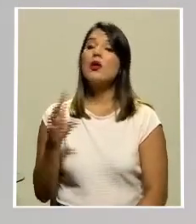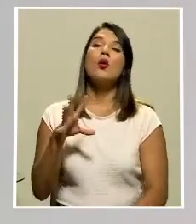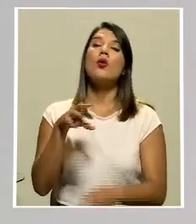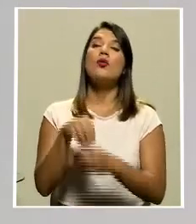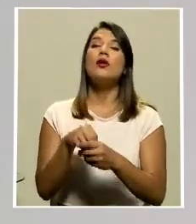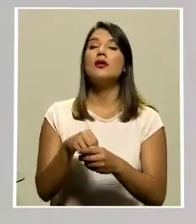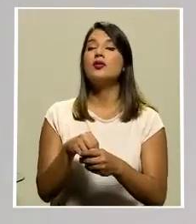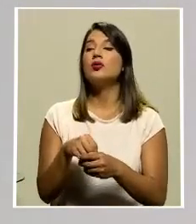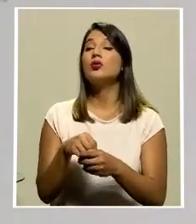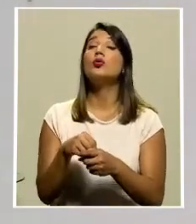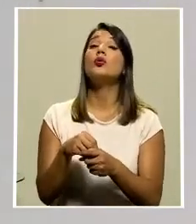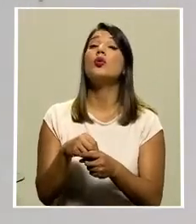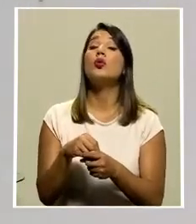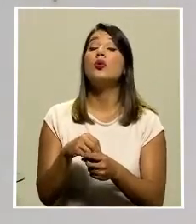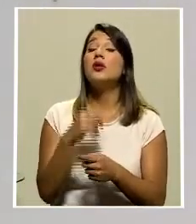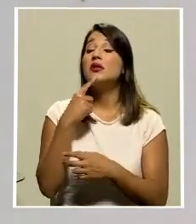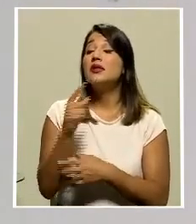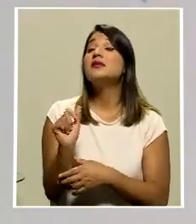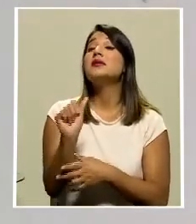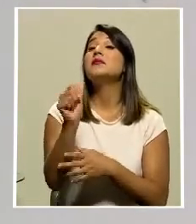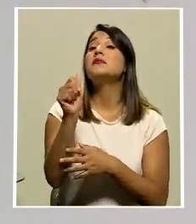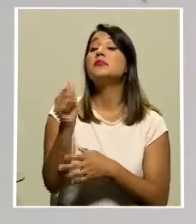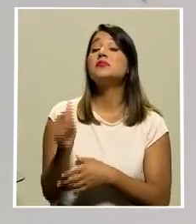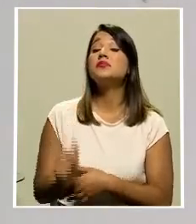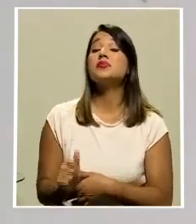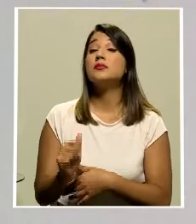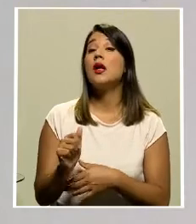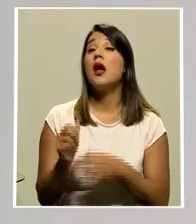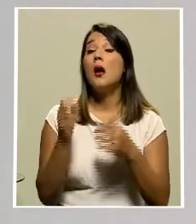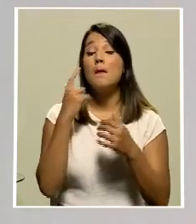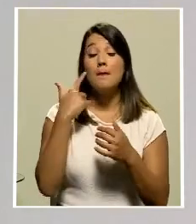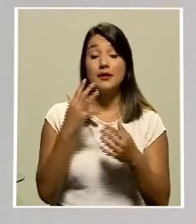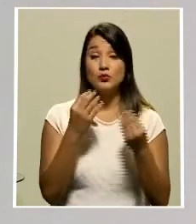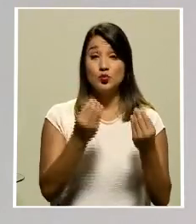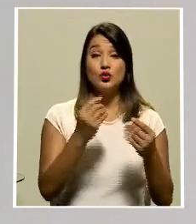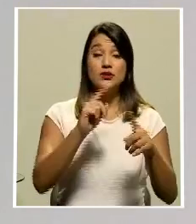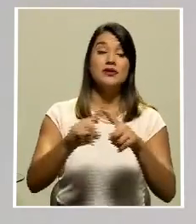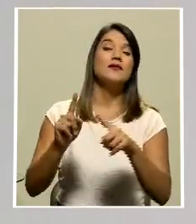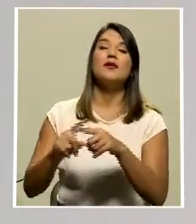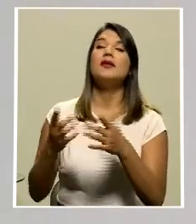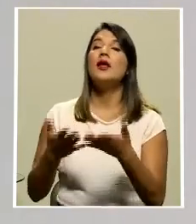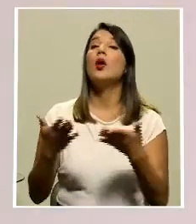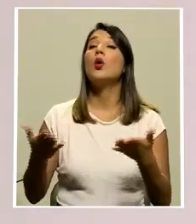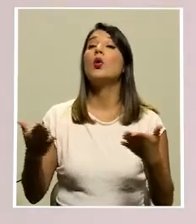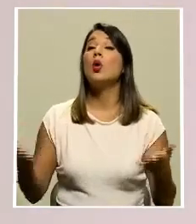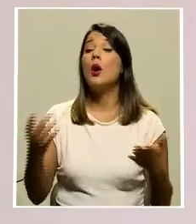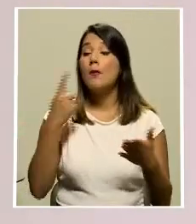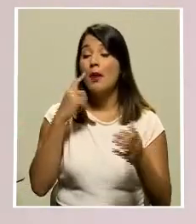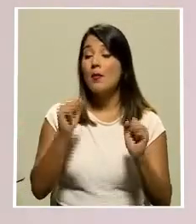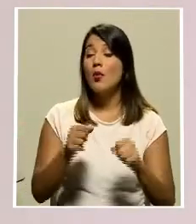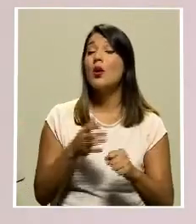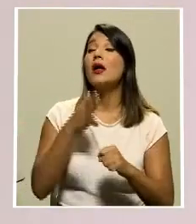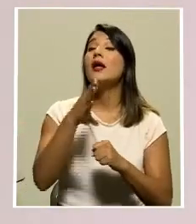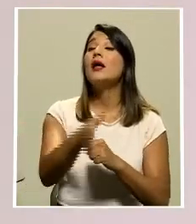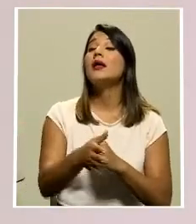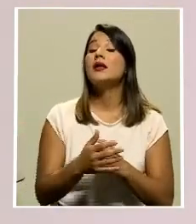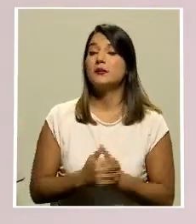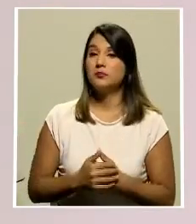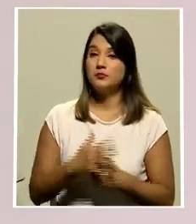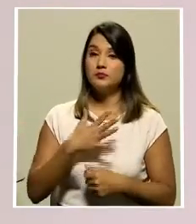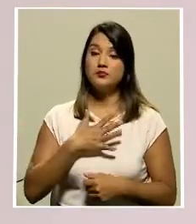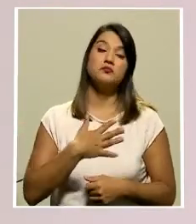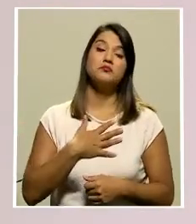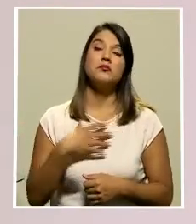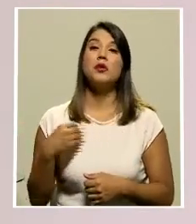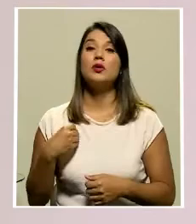15 estafas reportadas señalan un motor fuera de borda una olla freidora una máquina de sublimación y cable para realizar conexiones eléctricas